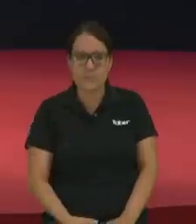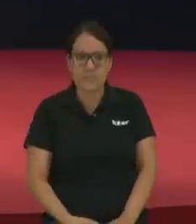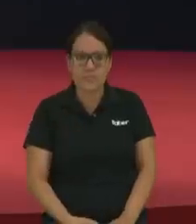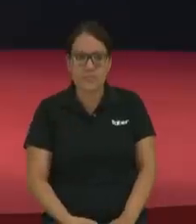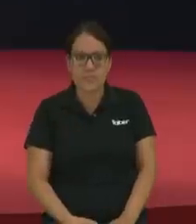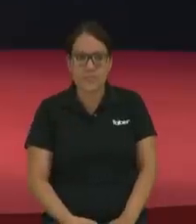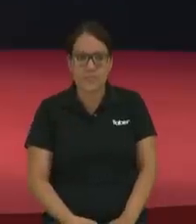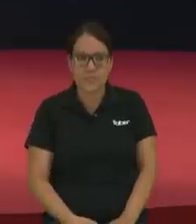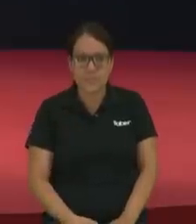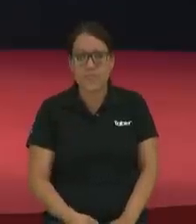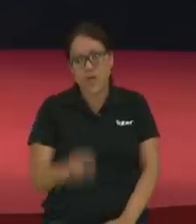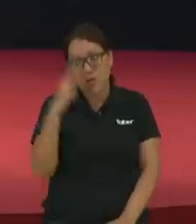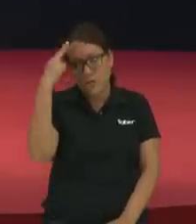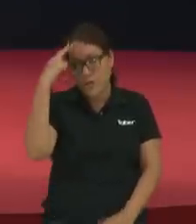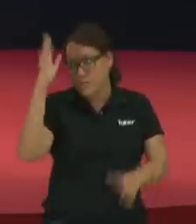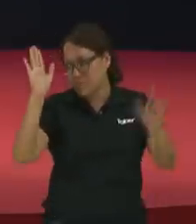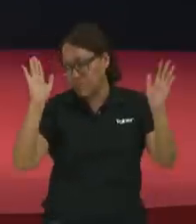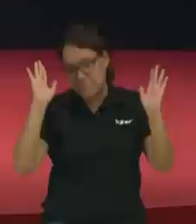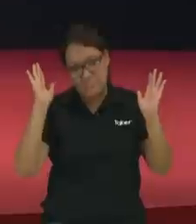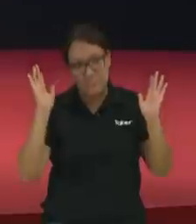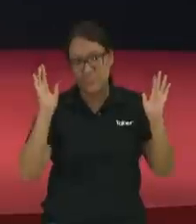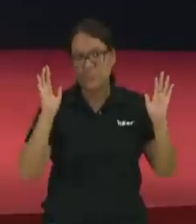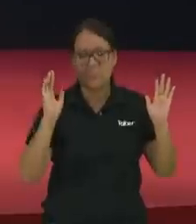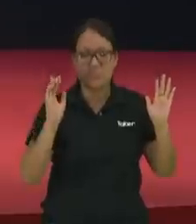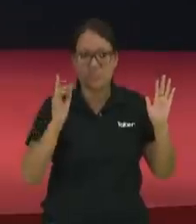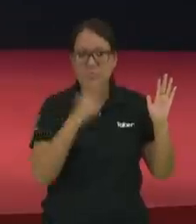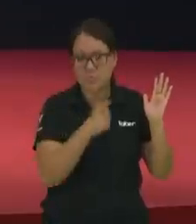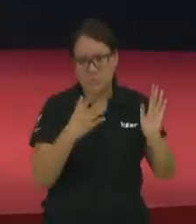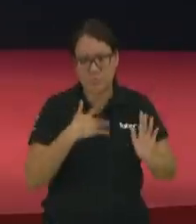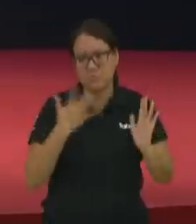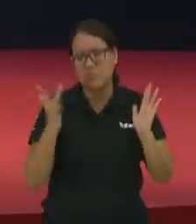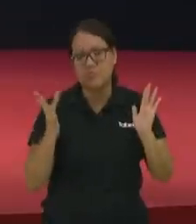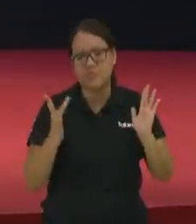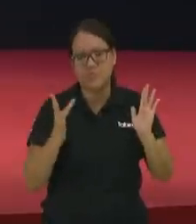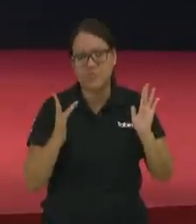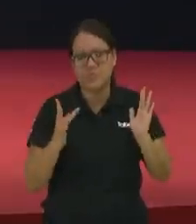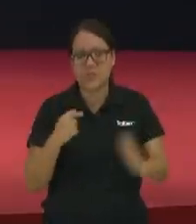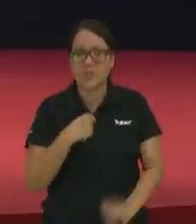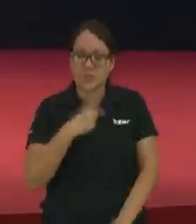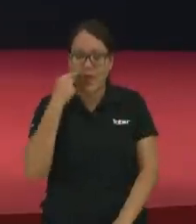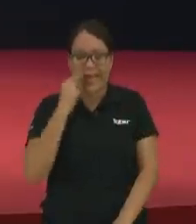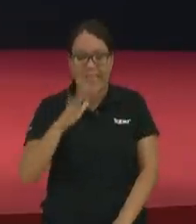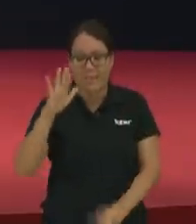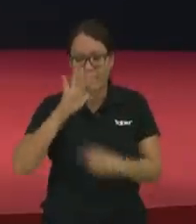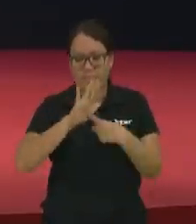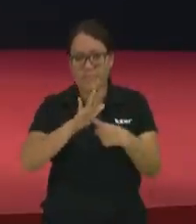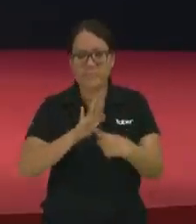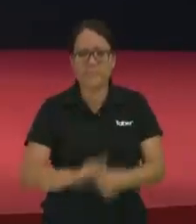tiene razón tiene derecho usted tiene derecho a lo que usted quiera sólo le estoy dando un ejemplo